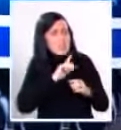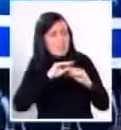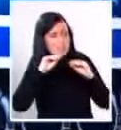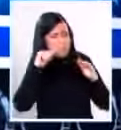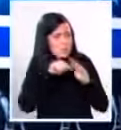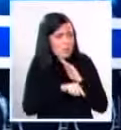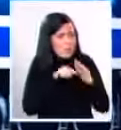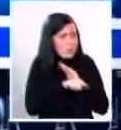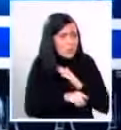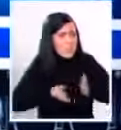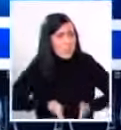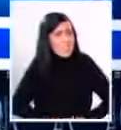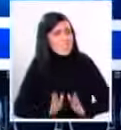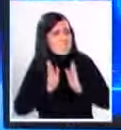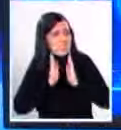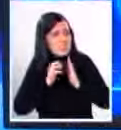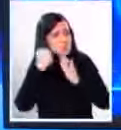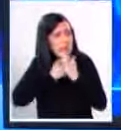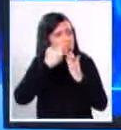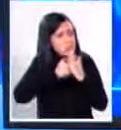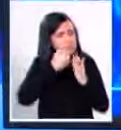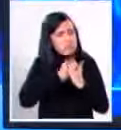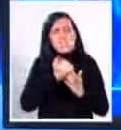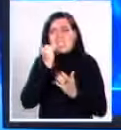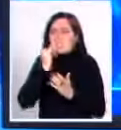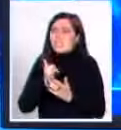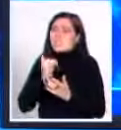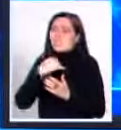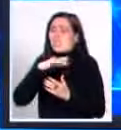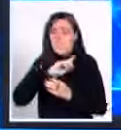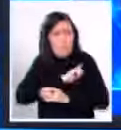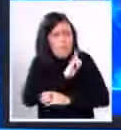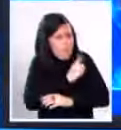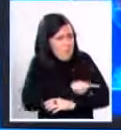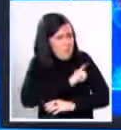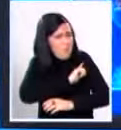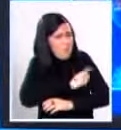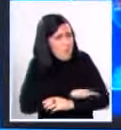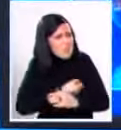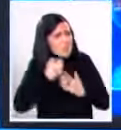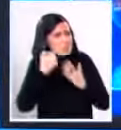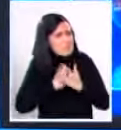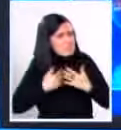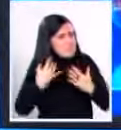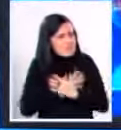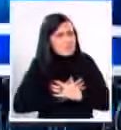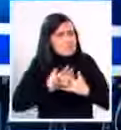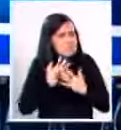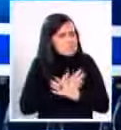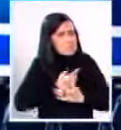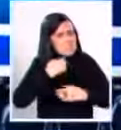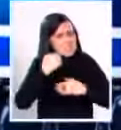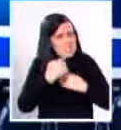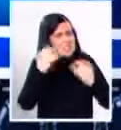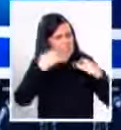desde el nacimiento. Traté de aprender a hablar. Qué esfuerzo, qué perseverancia, Luis Eduardo. No,